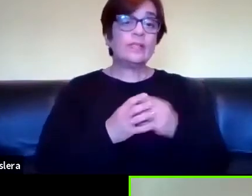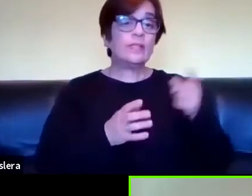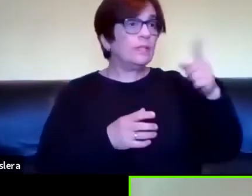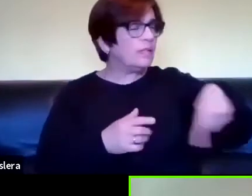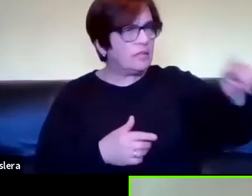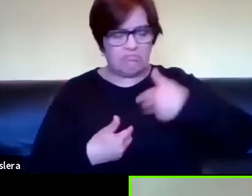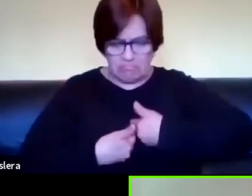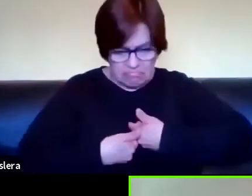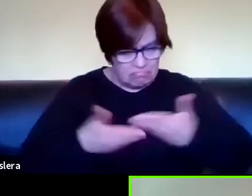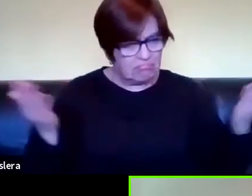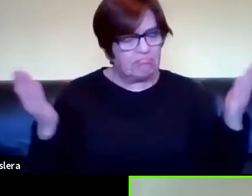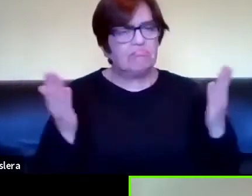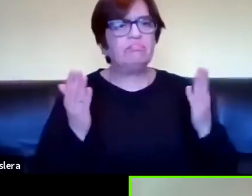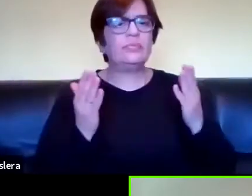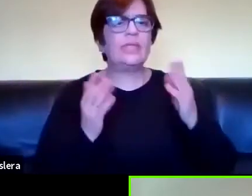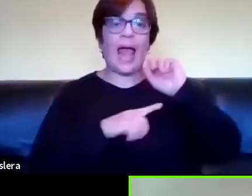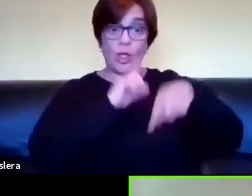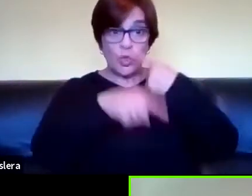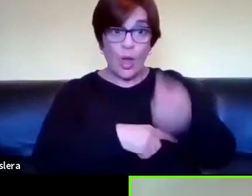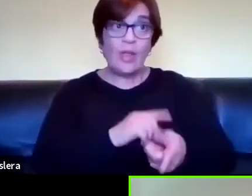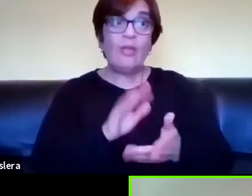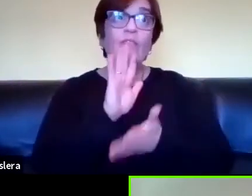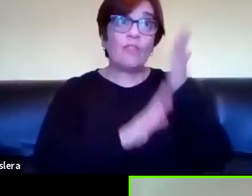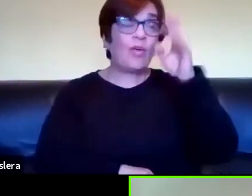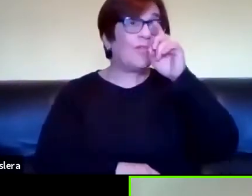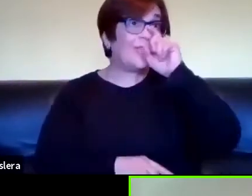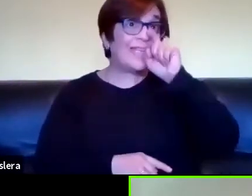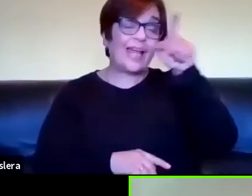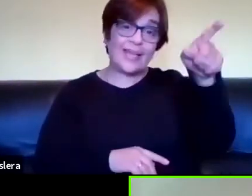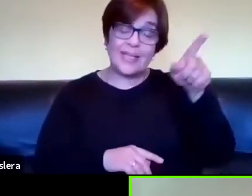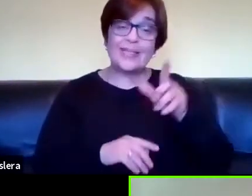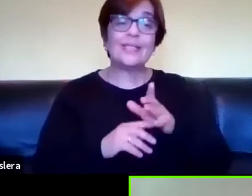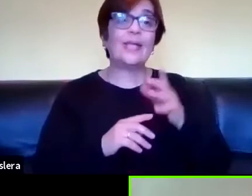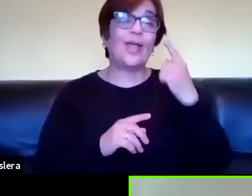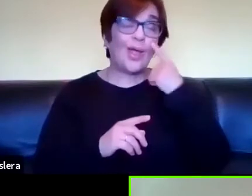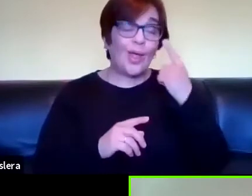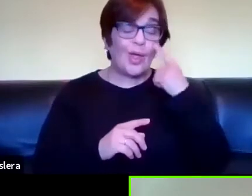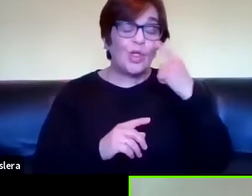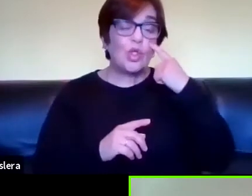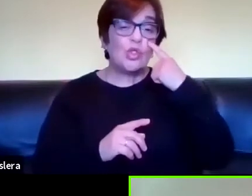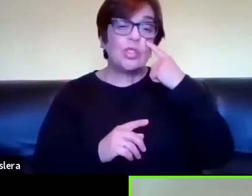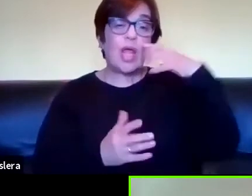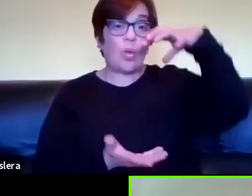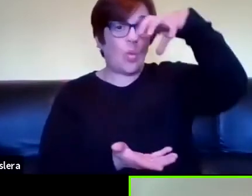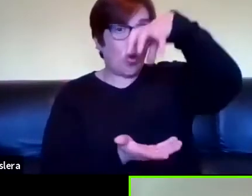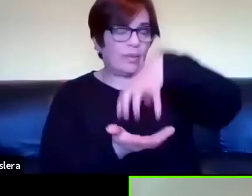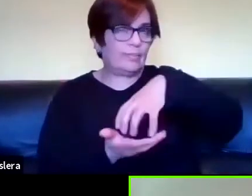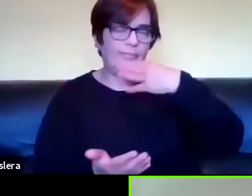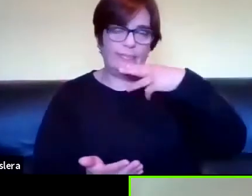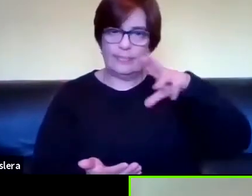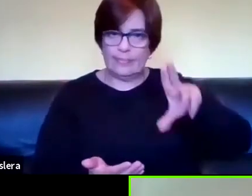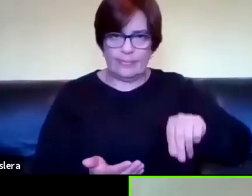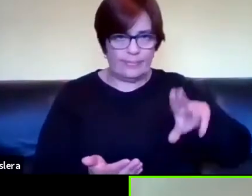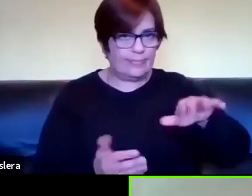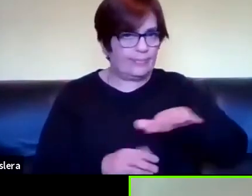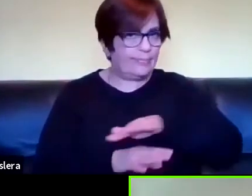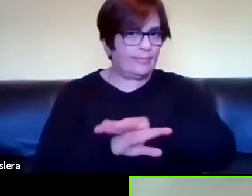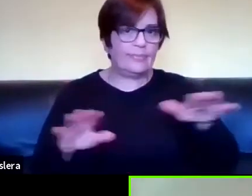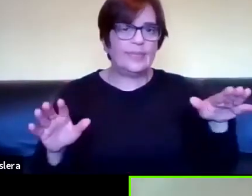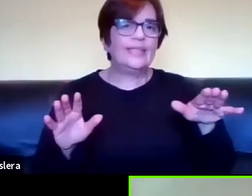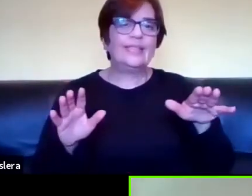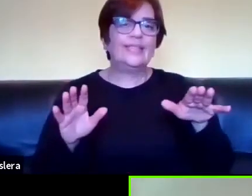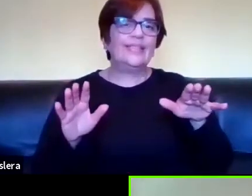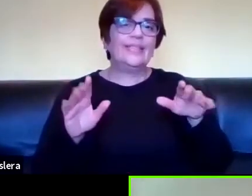súper generosos al año siguiente fui a Buenos Aires en el 2012 fui a Buenos Aires conocí el lugar es impresionante Spielberg